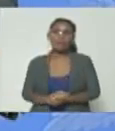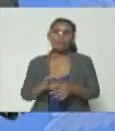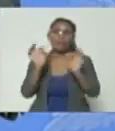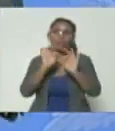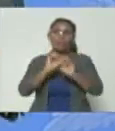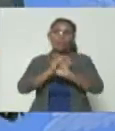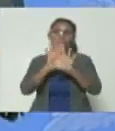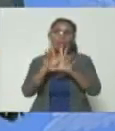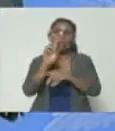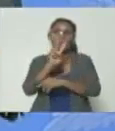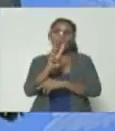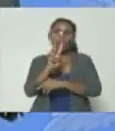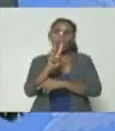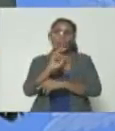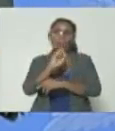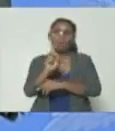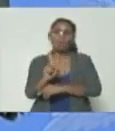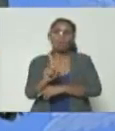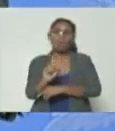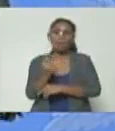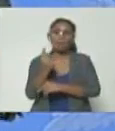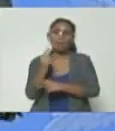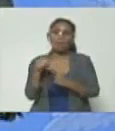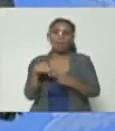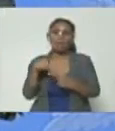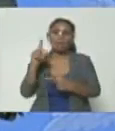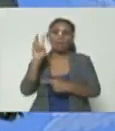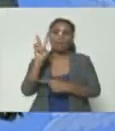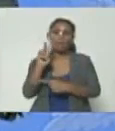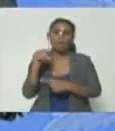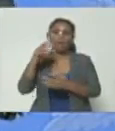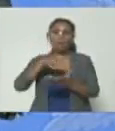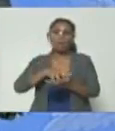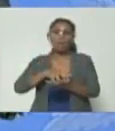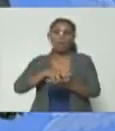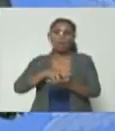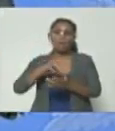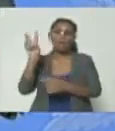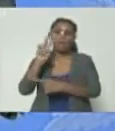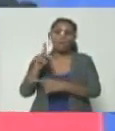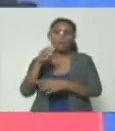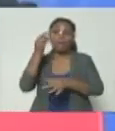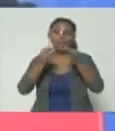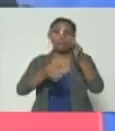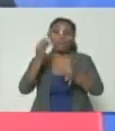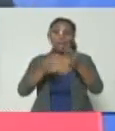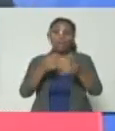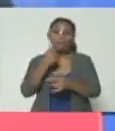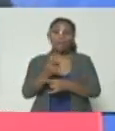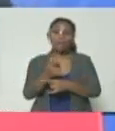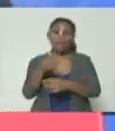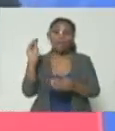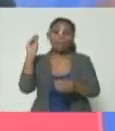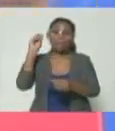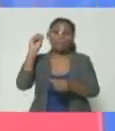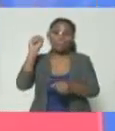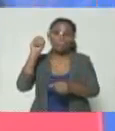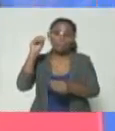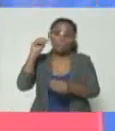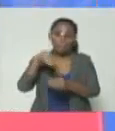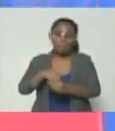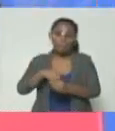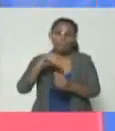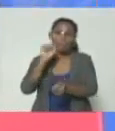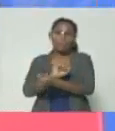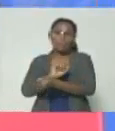clara tus dos preguntas lo primero es en Venezuela hay un estado de derecho Erika y si la fiscalía nos dice que hay que meter preso porque tiene